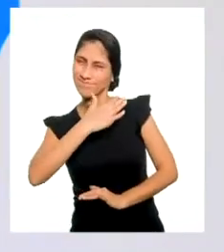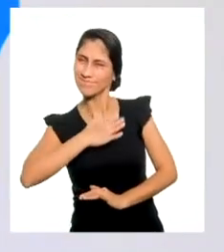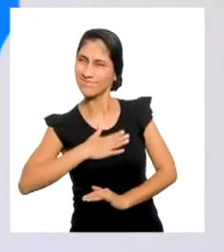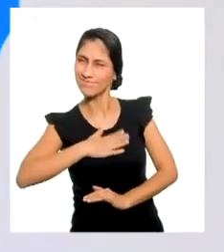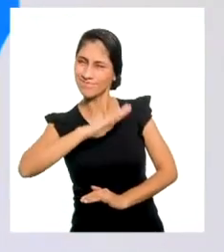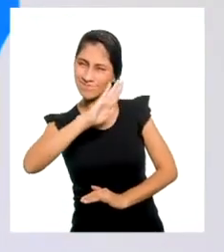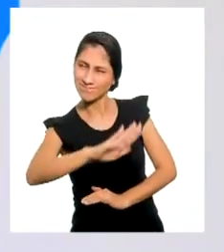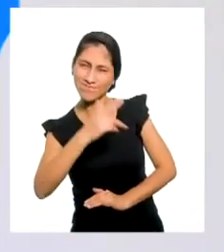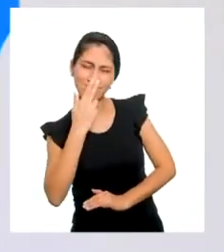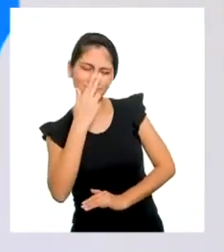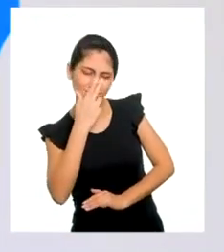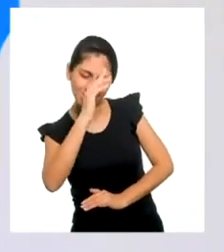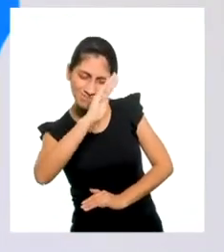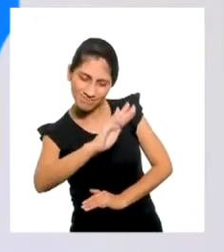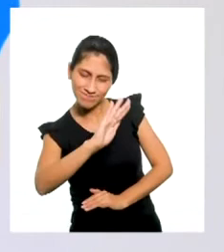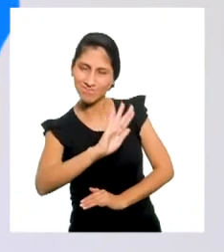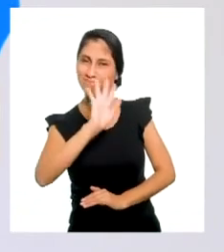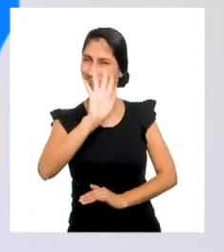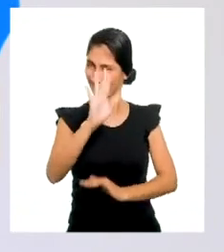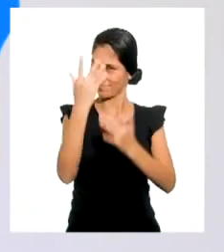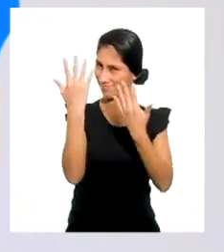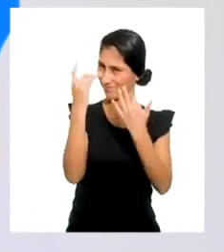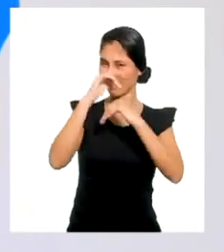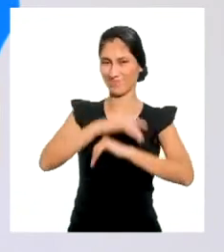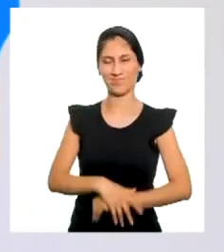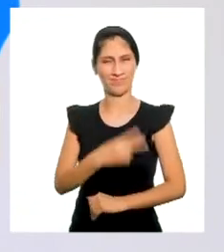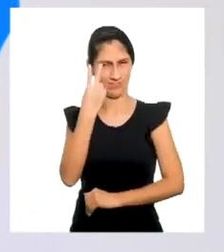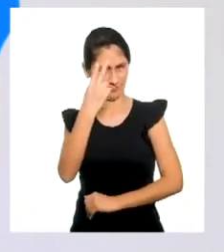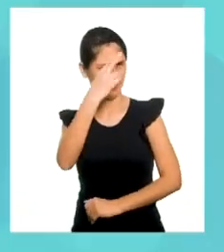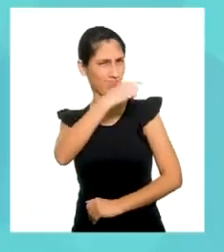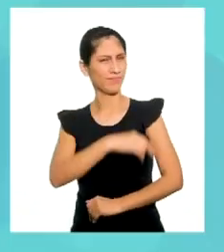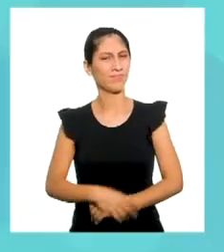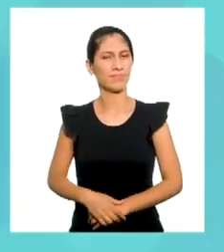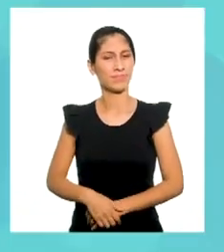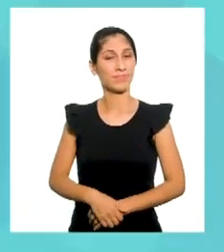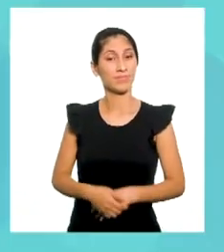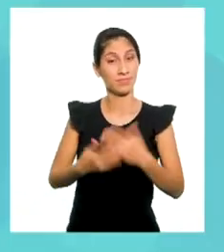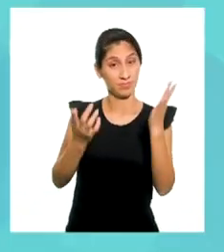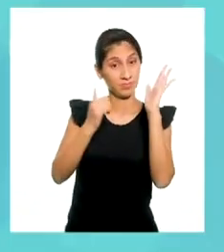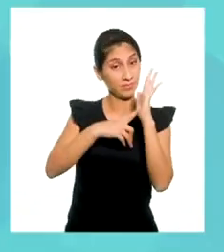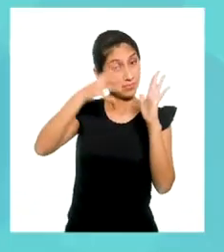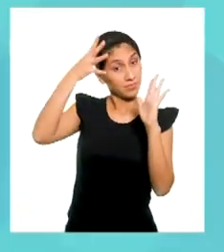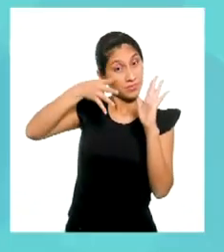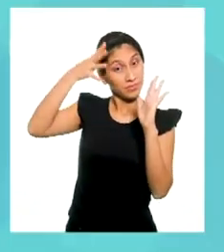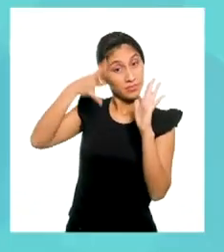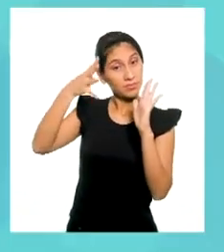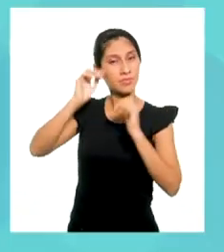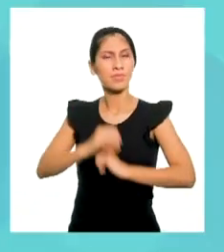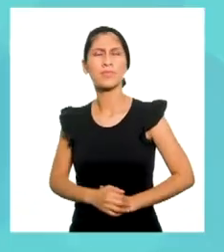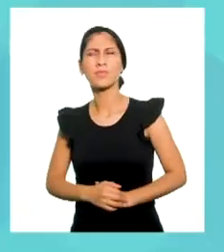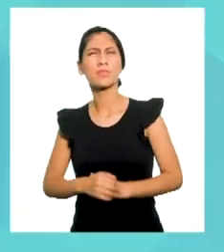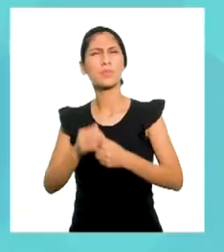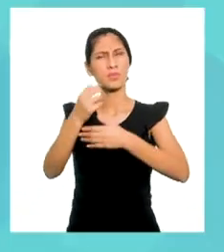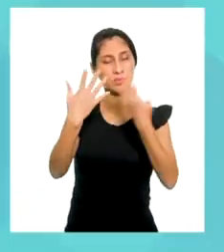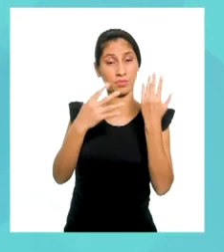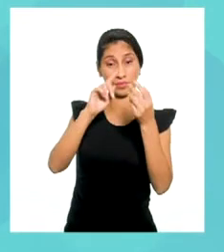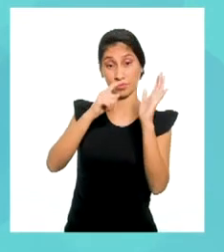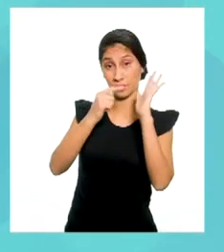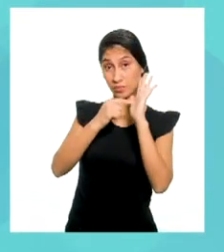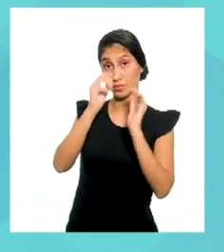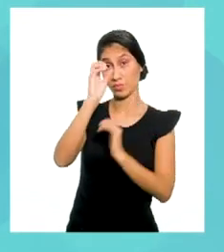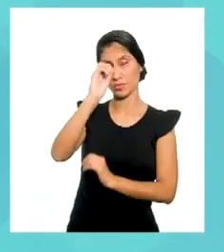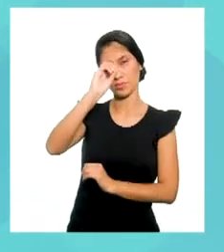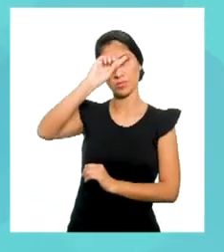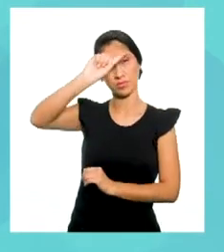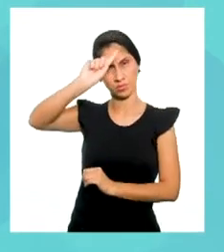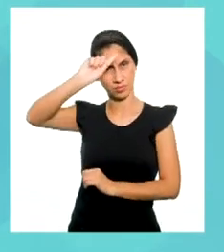Tranquilo, tocino. Lo vamos a lograr. Veamos. Por calculamos la pendiente de la recta entre el punto 0